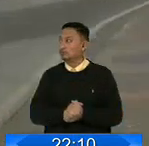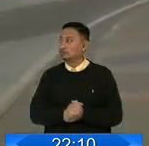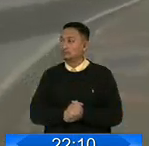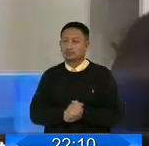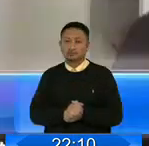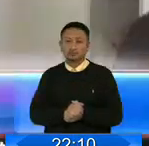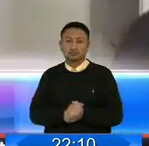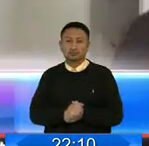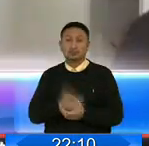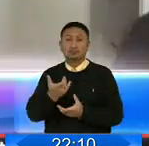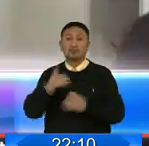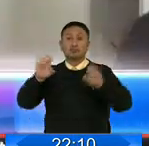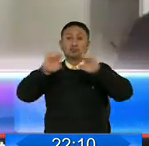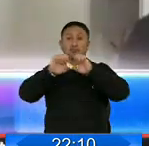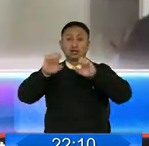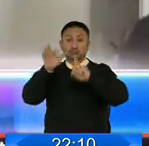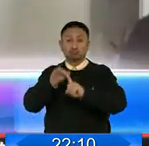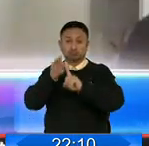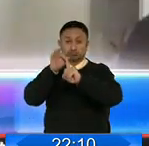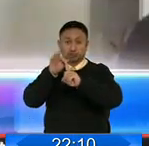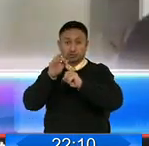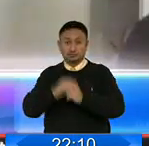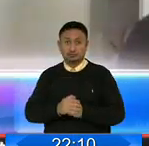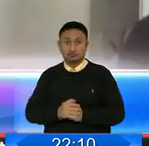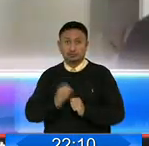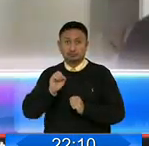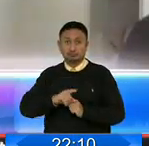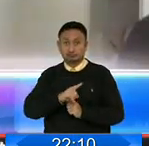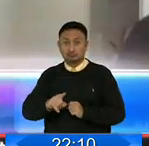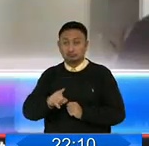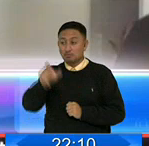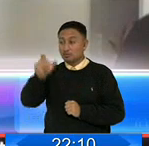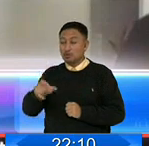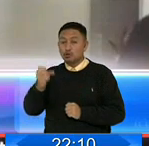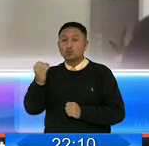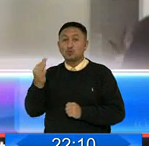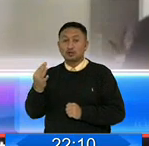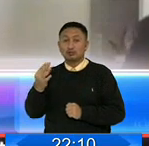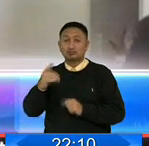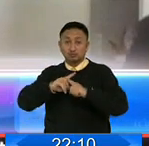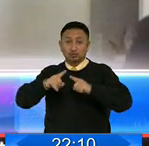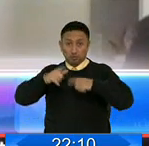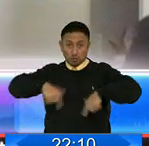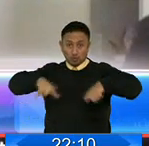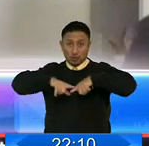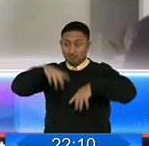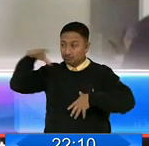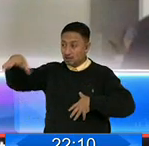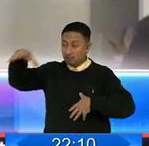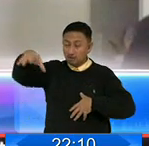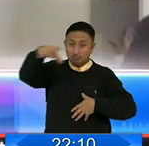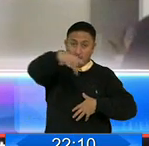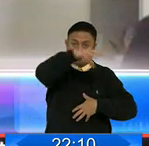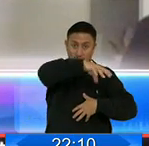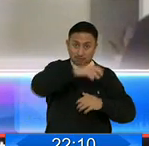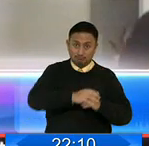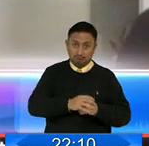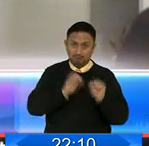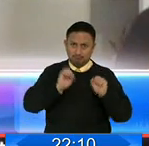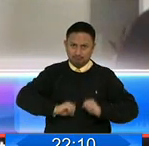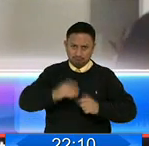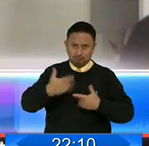especializada en determinar los pesos poblacionales en los distintos sectores de Guayaquil para poder